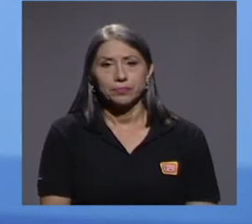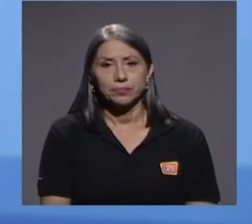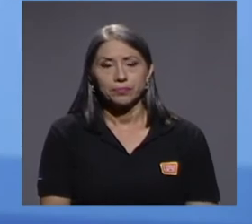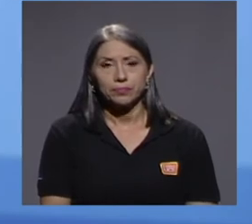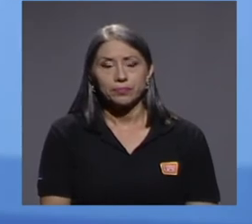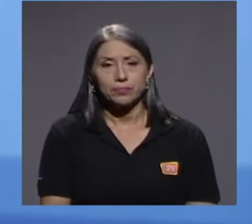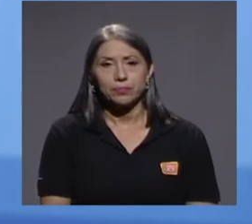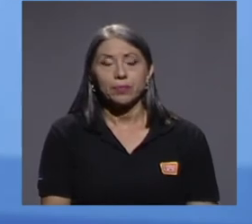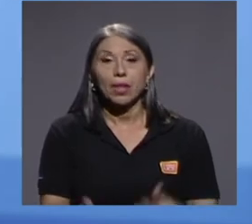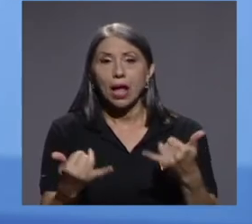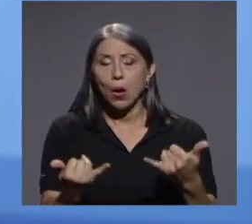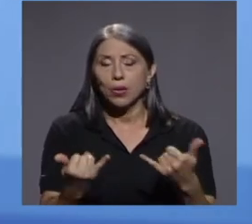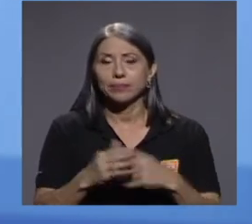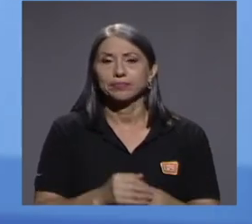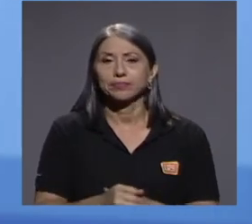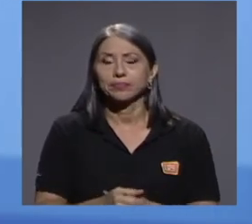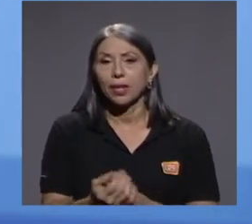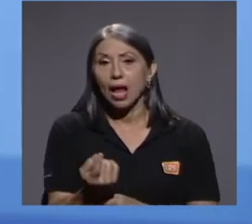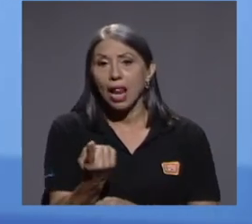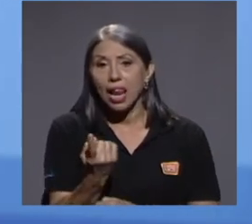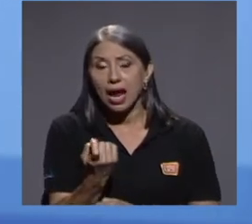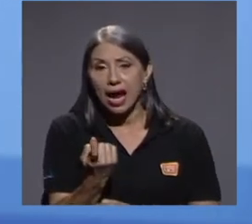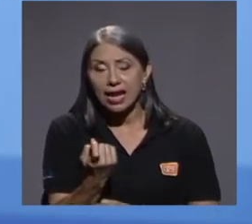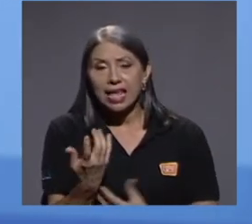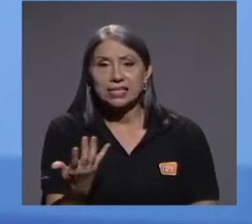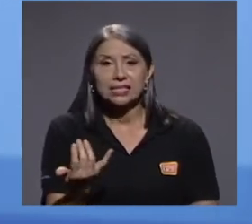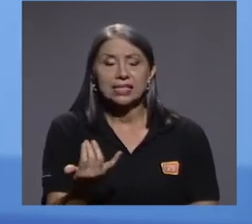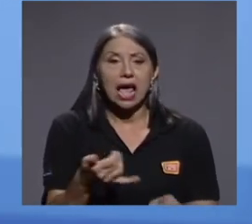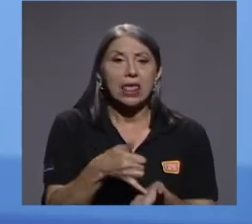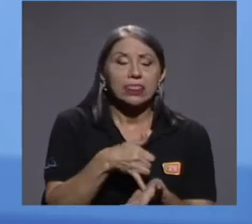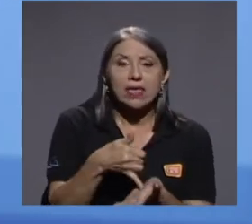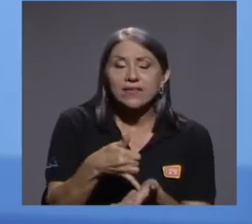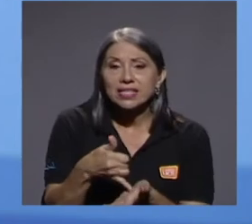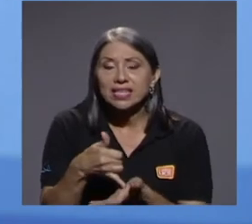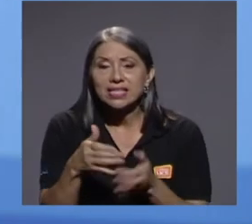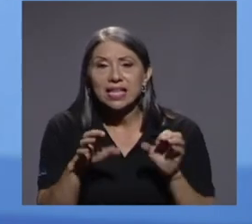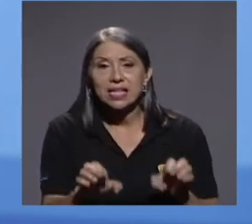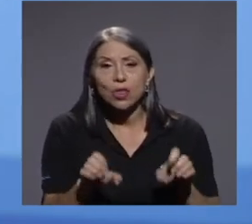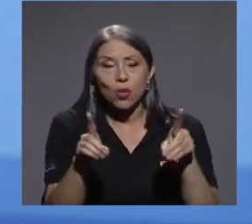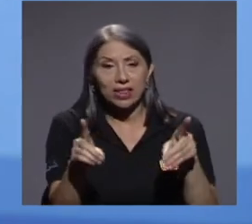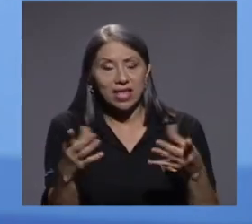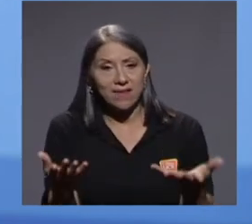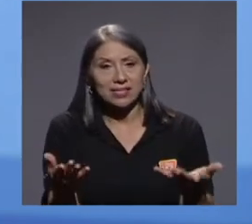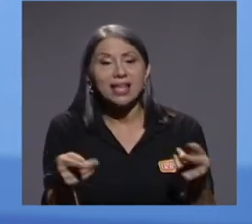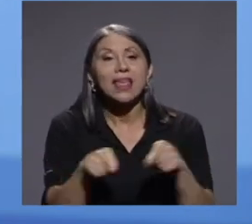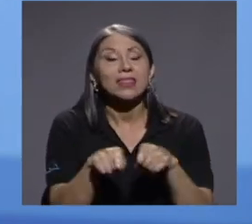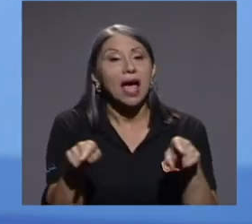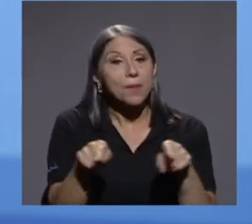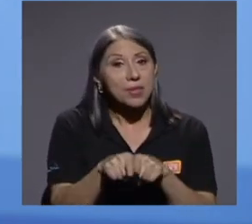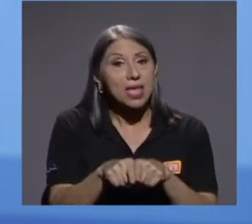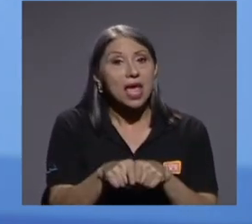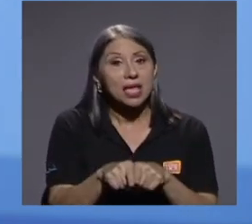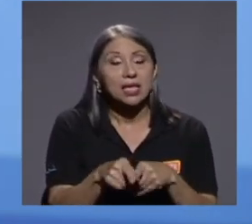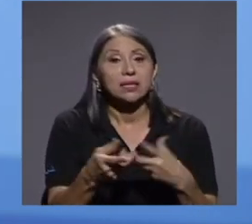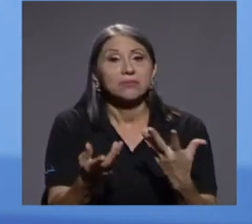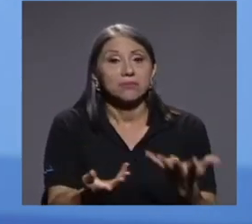Ahora bien, la carencia y las deficiencias educativas también tienen costos en el mercado laboral.